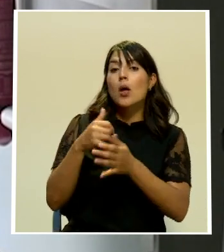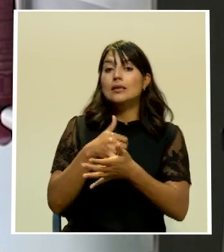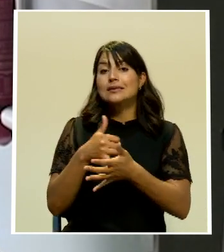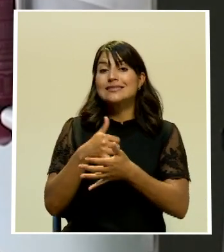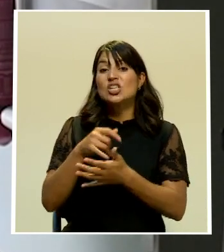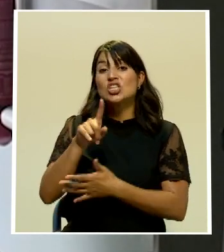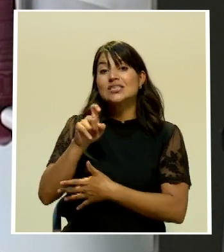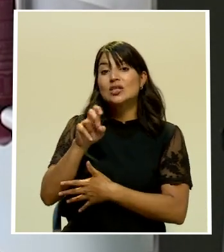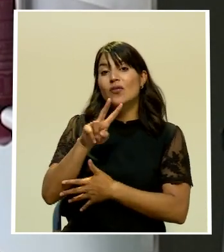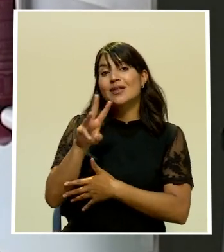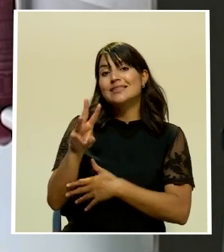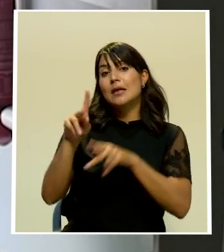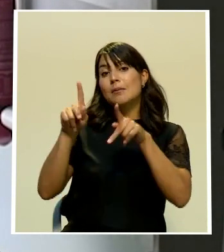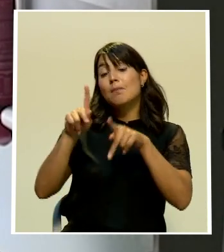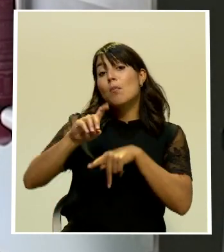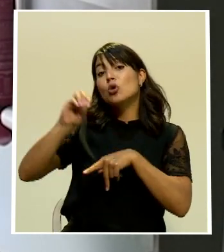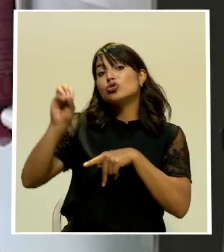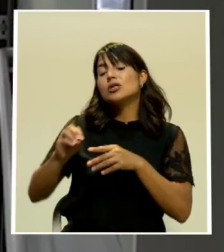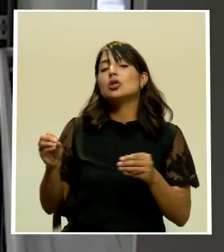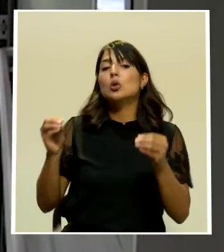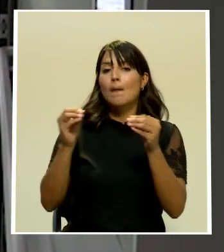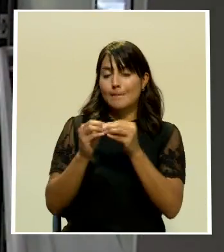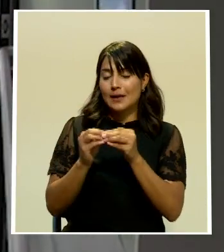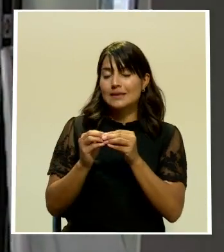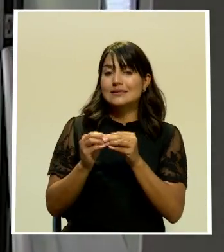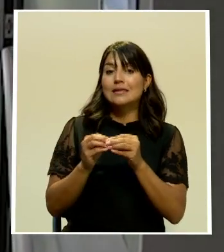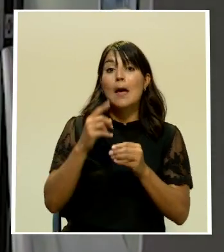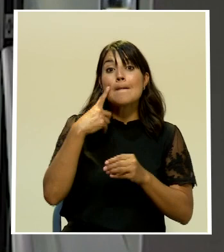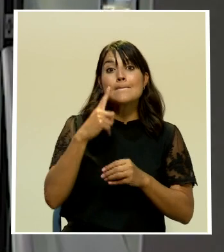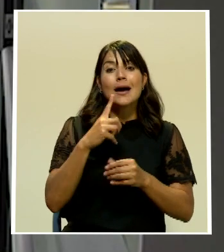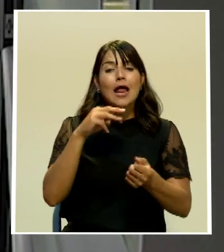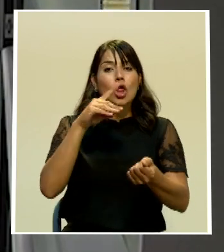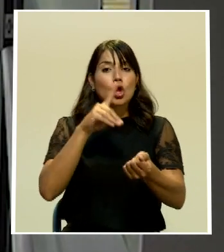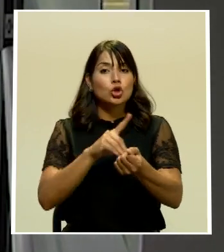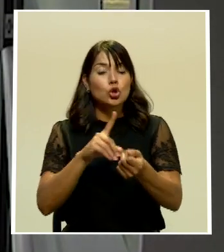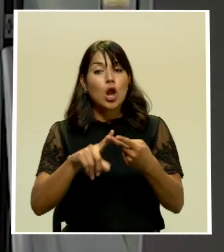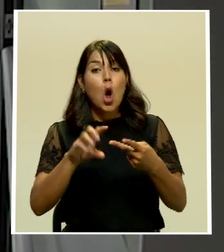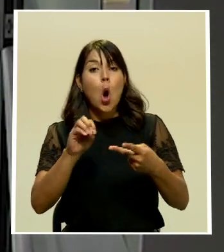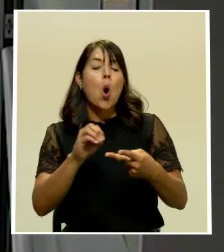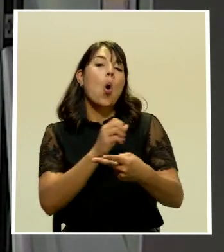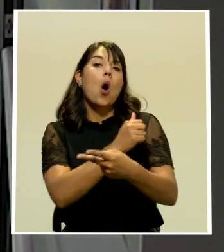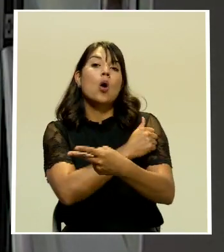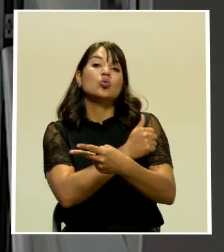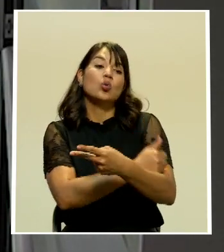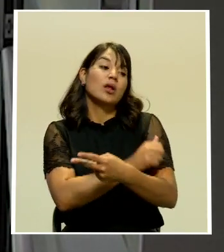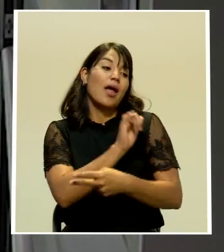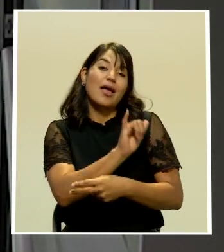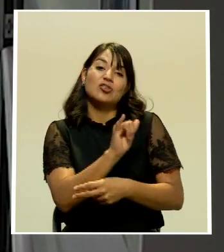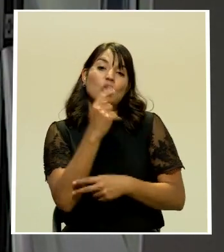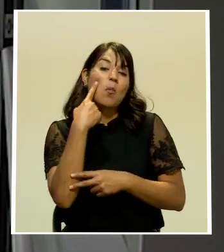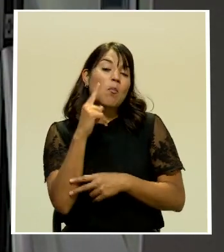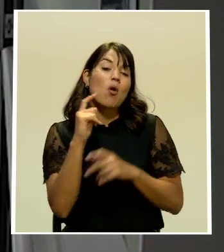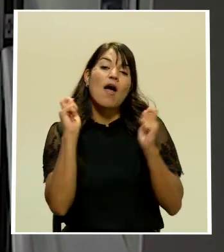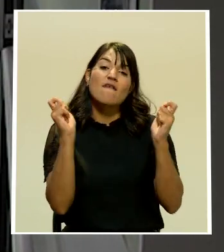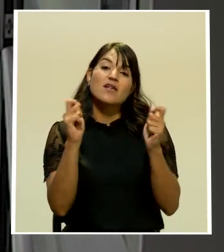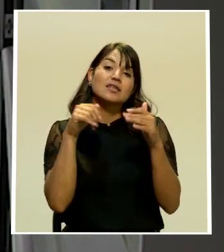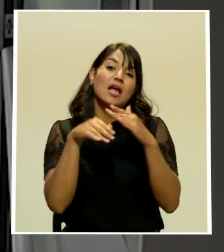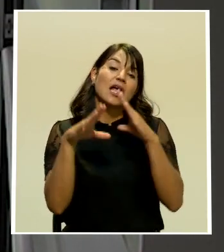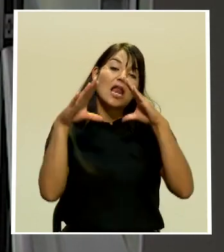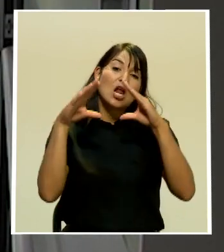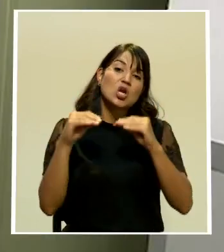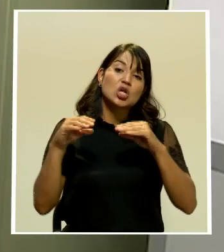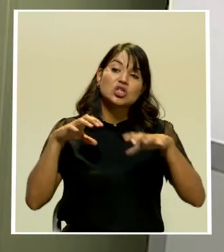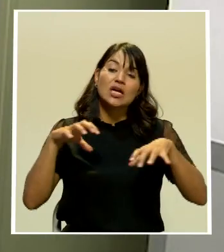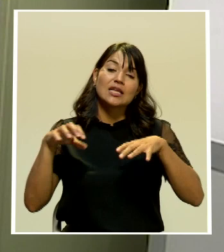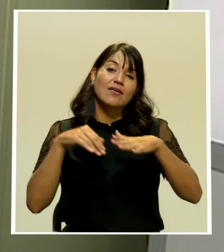% Para médicos y autoridades este incremento se debe a las reuniones sociales nocturnas las fiestas y al movimiento